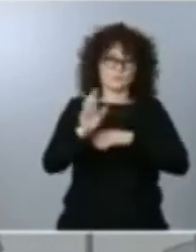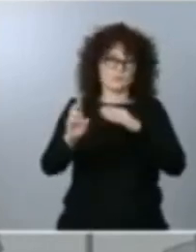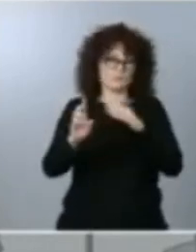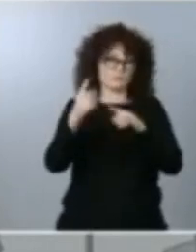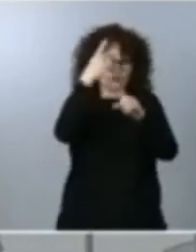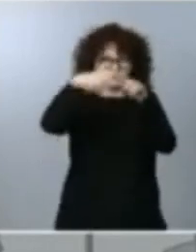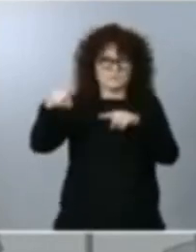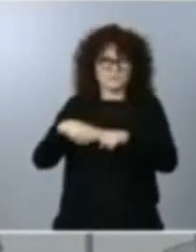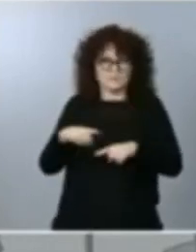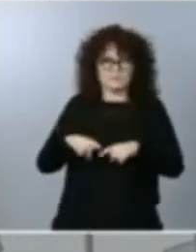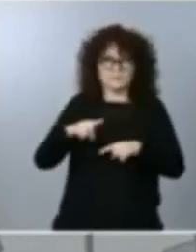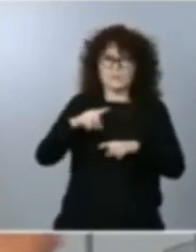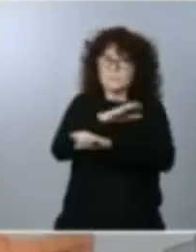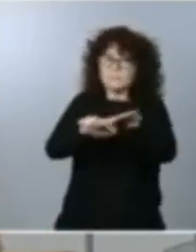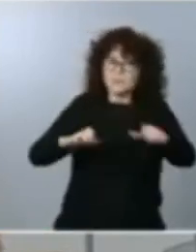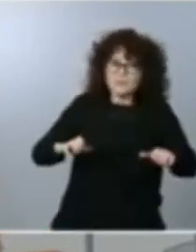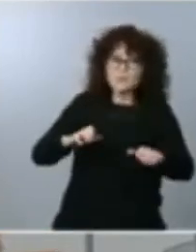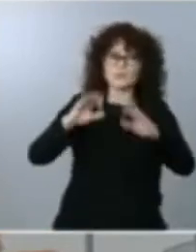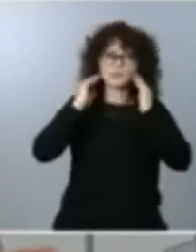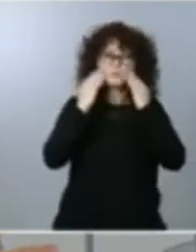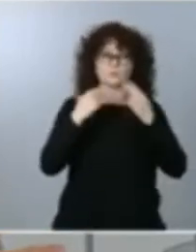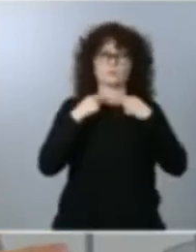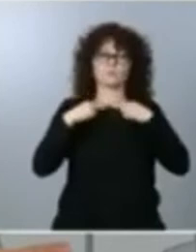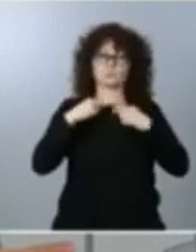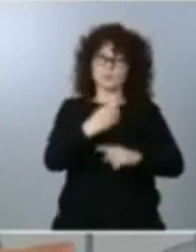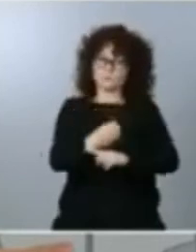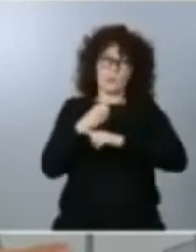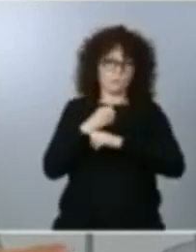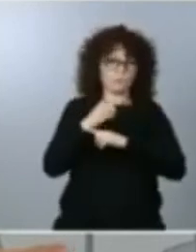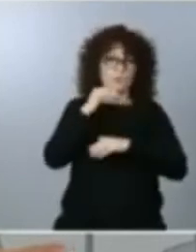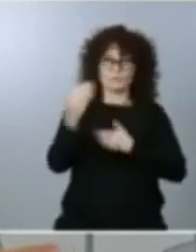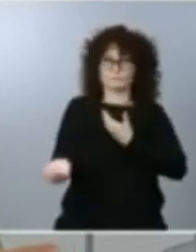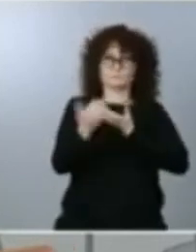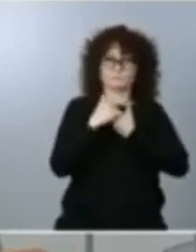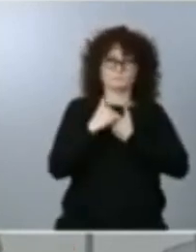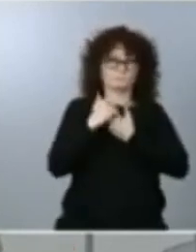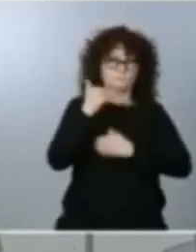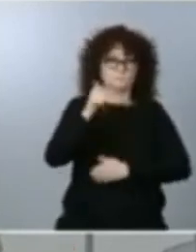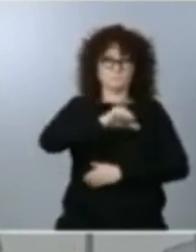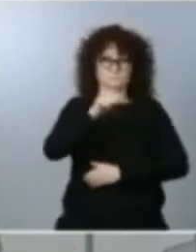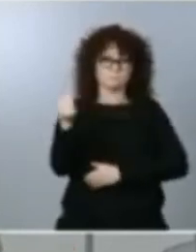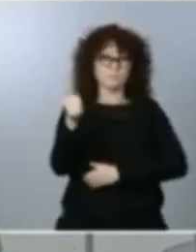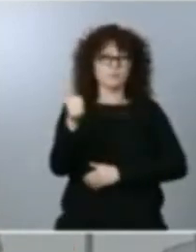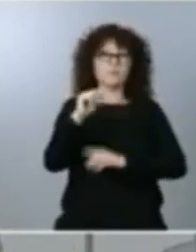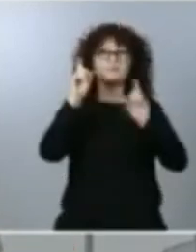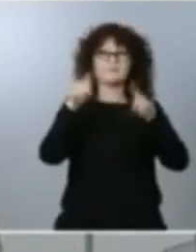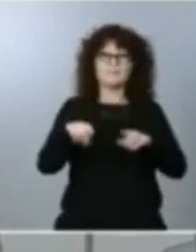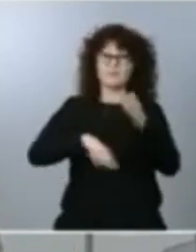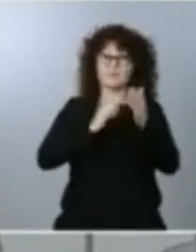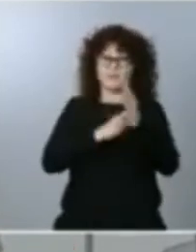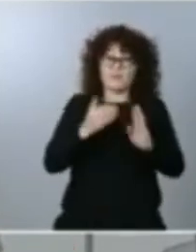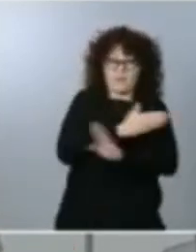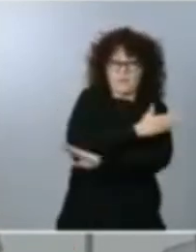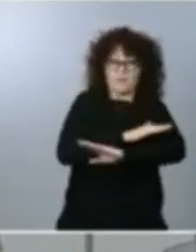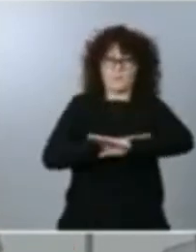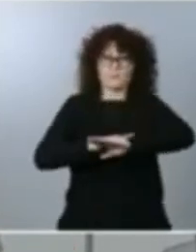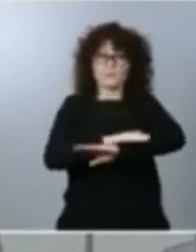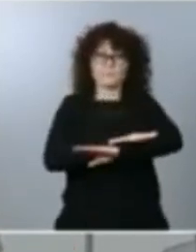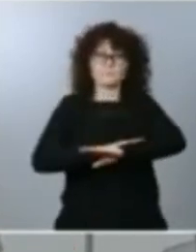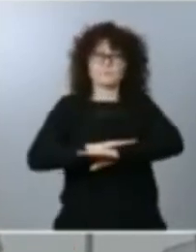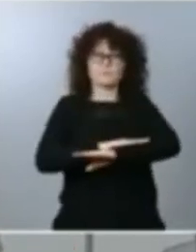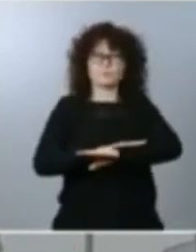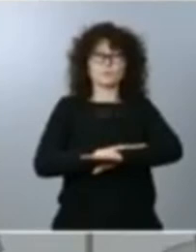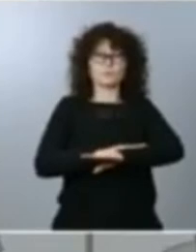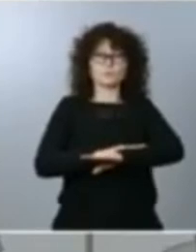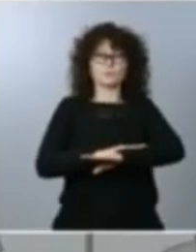Diputados hay que recordar que la ley aprobada anteriormente por la anterior administración lo fue con un único grupo